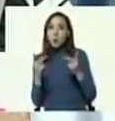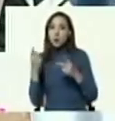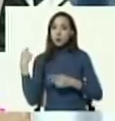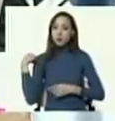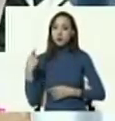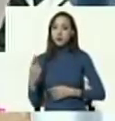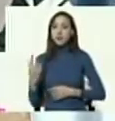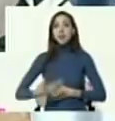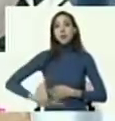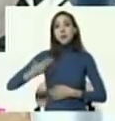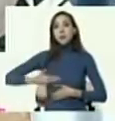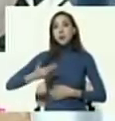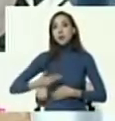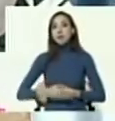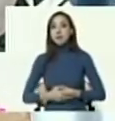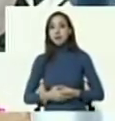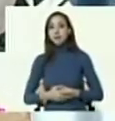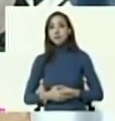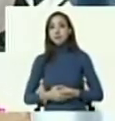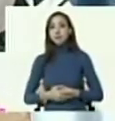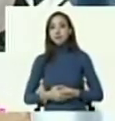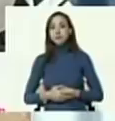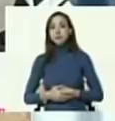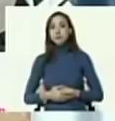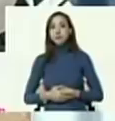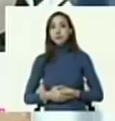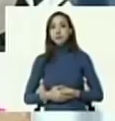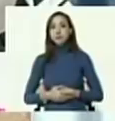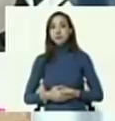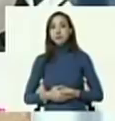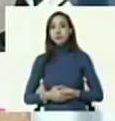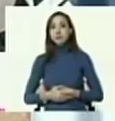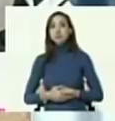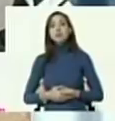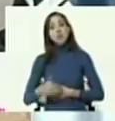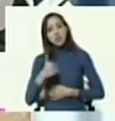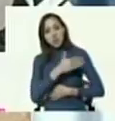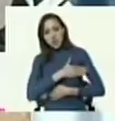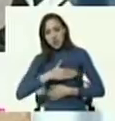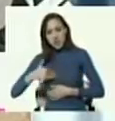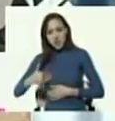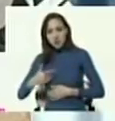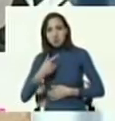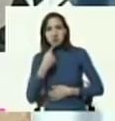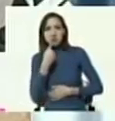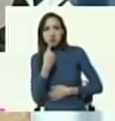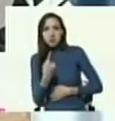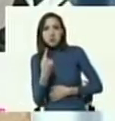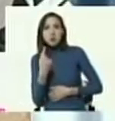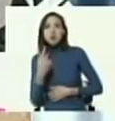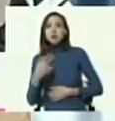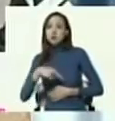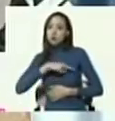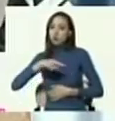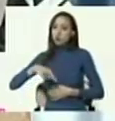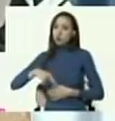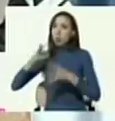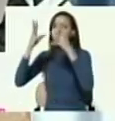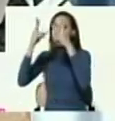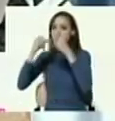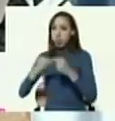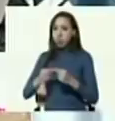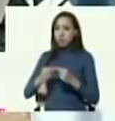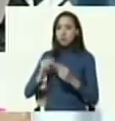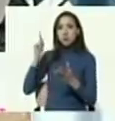prioridad en el combate al delito. Quiero destacar que hemos contabilizado desde